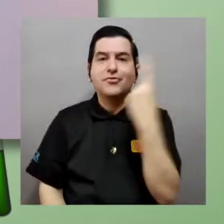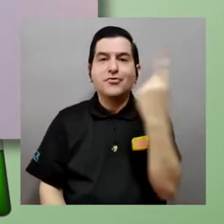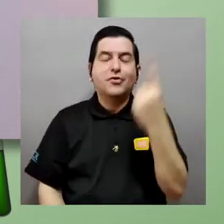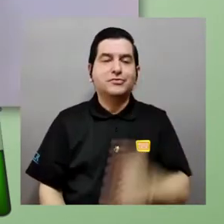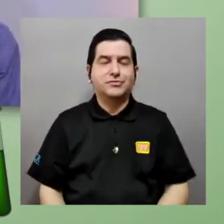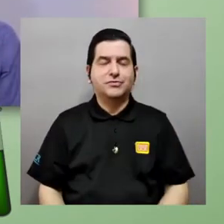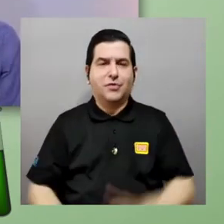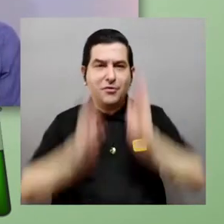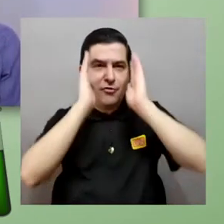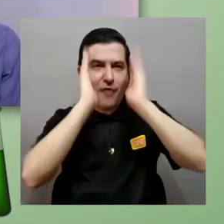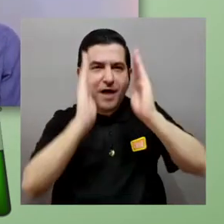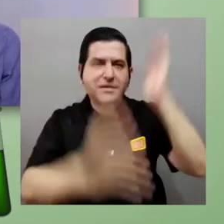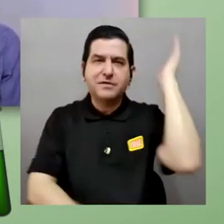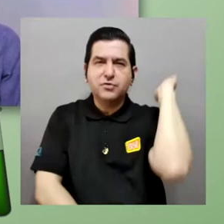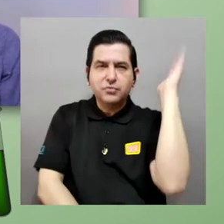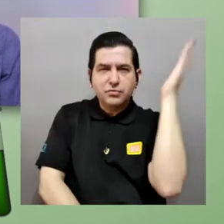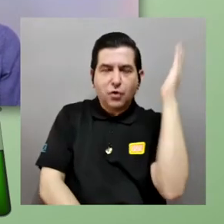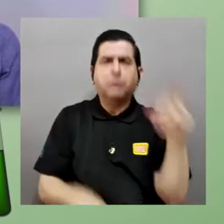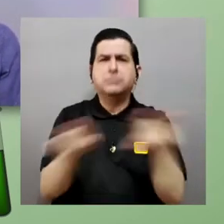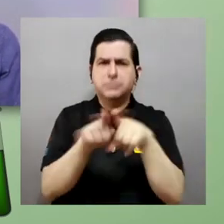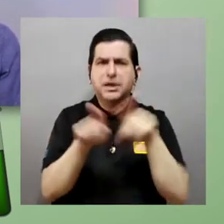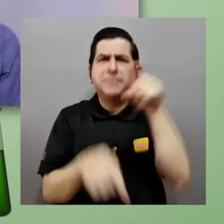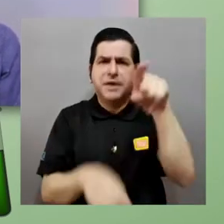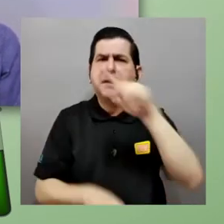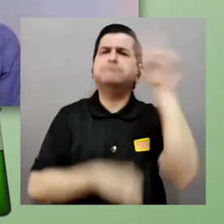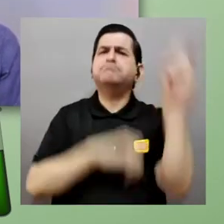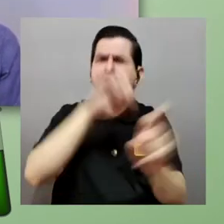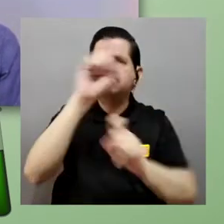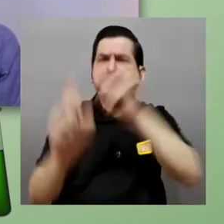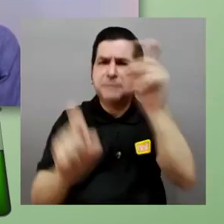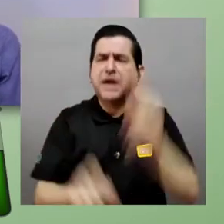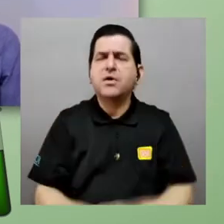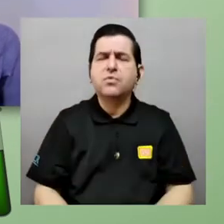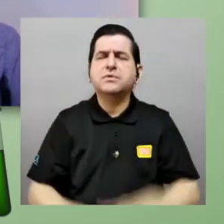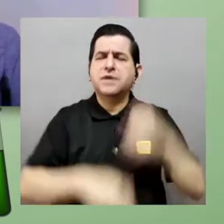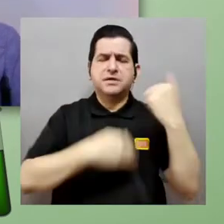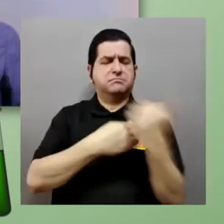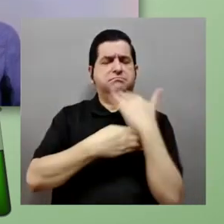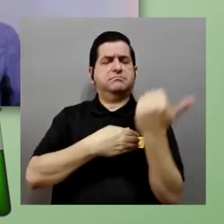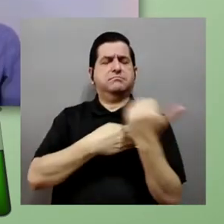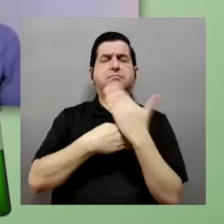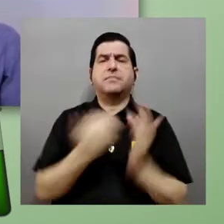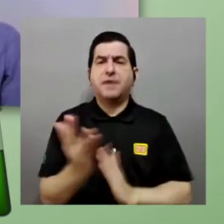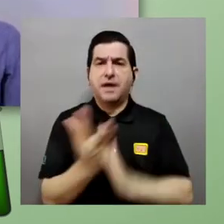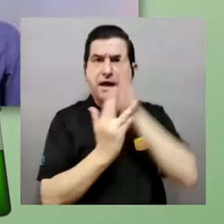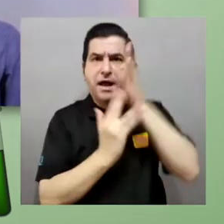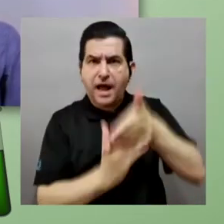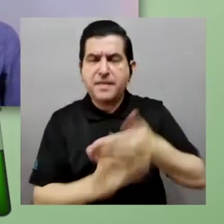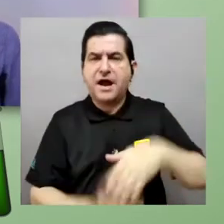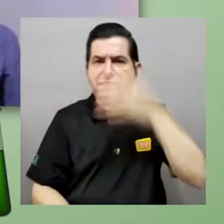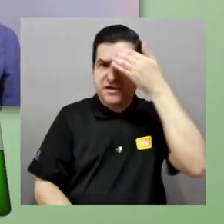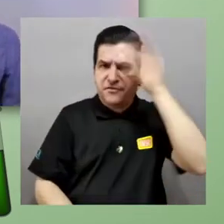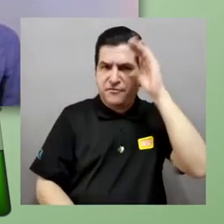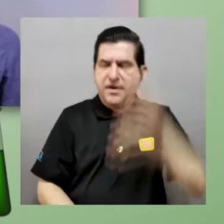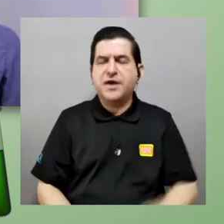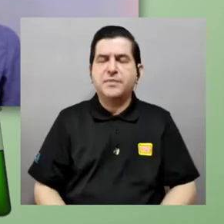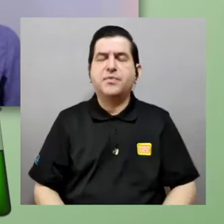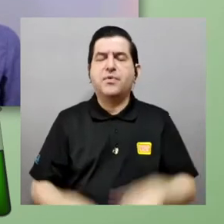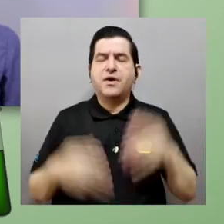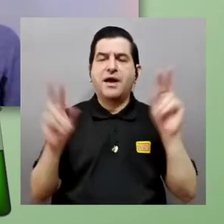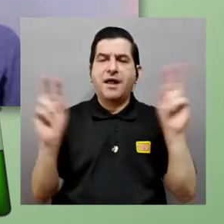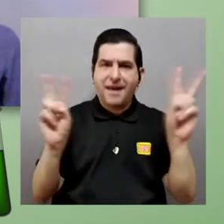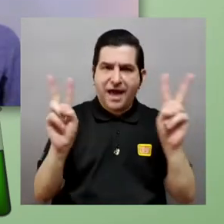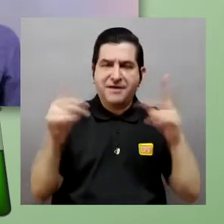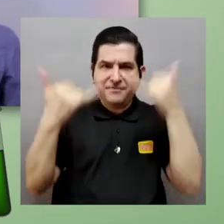representante justamente de adn sebastián qué tal hola hola todo bien muy bien por dicha